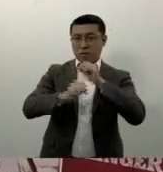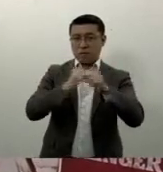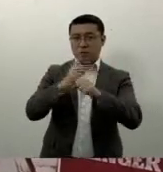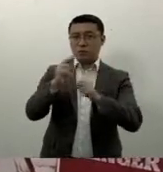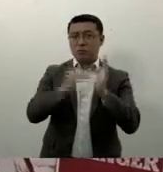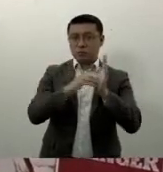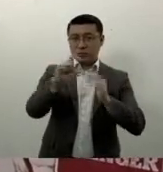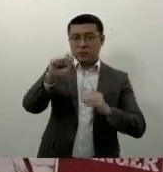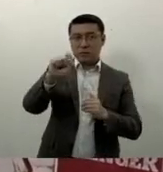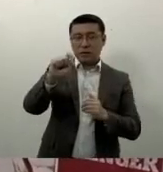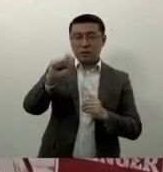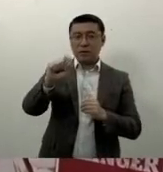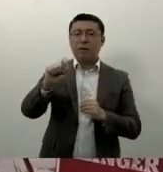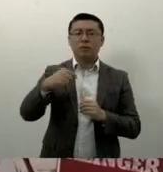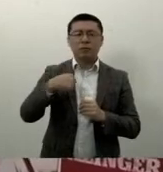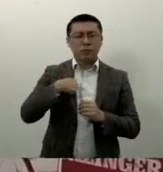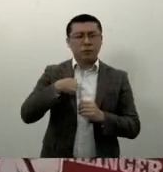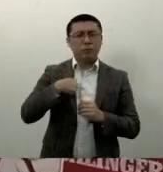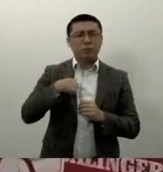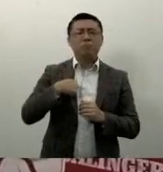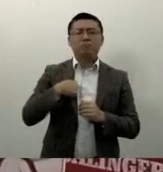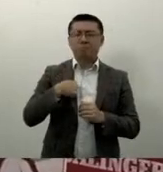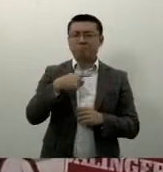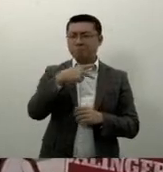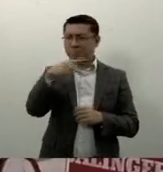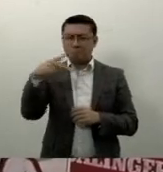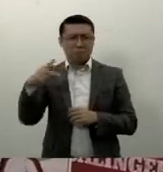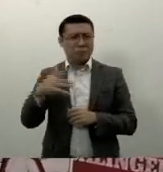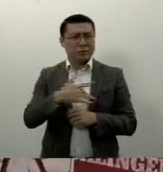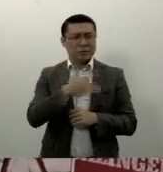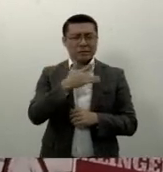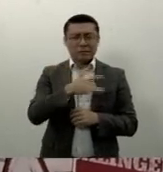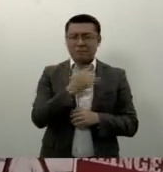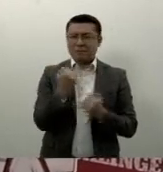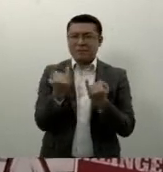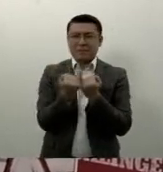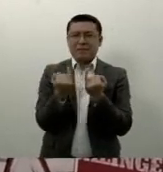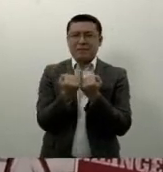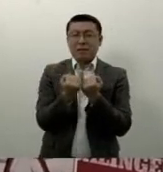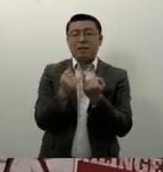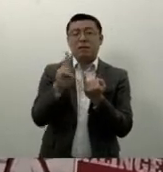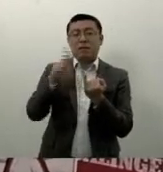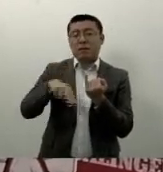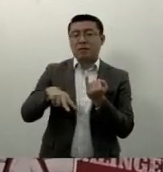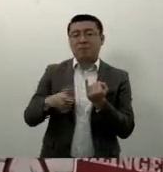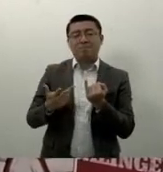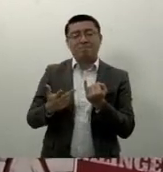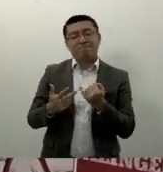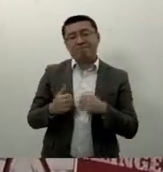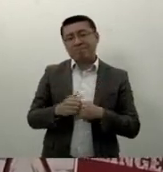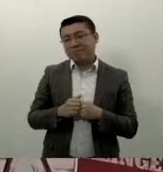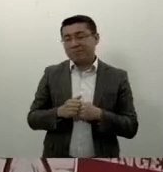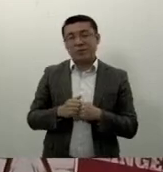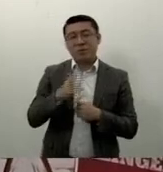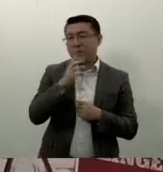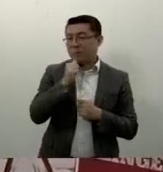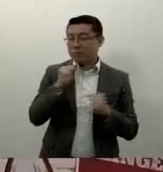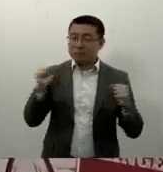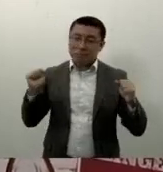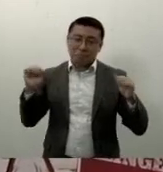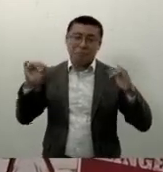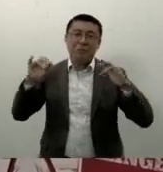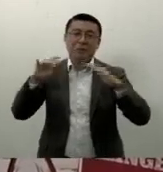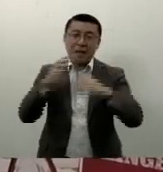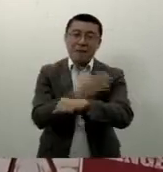creo que expreso el sentir de todos sus miembros al decir que lamentamos no poder estar ahí presencialmente